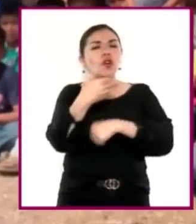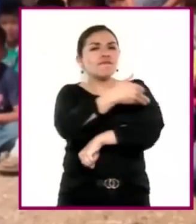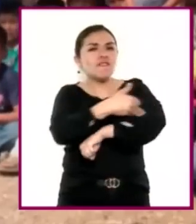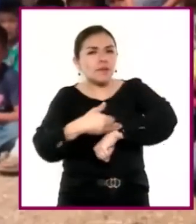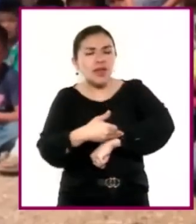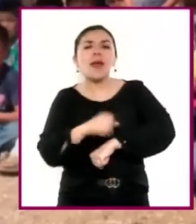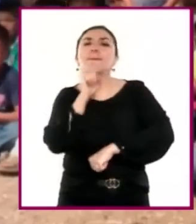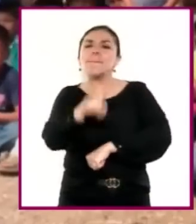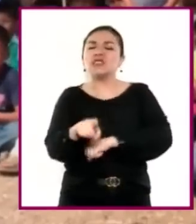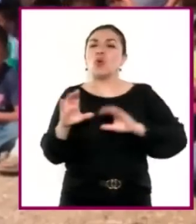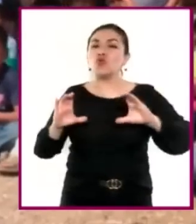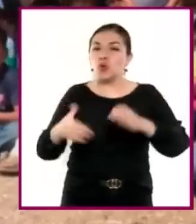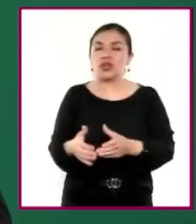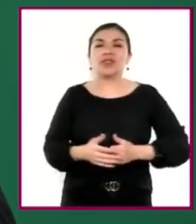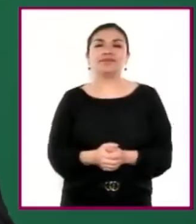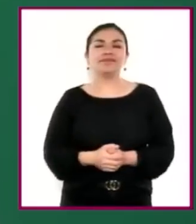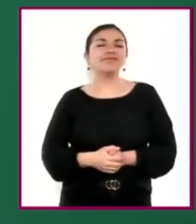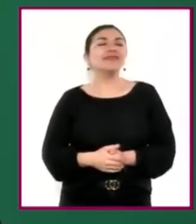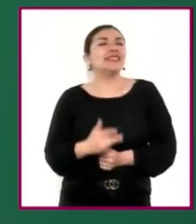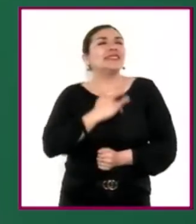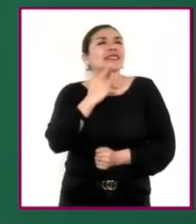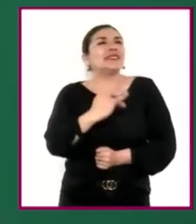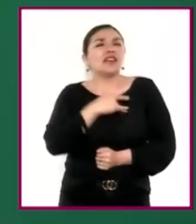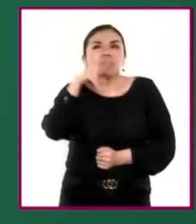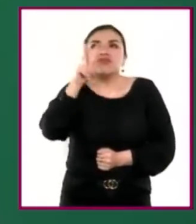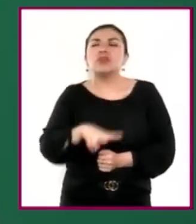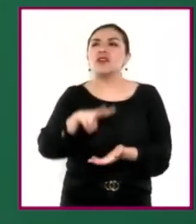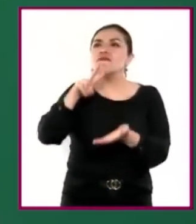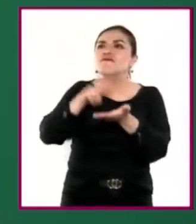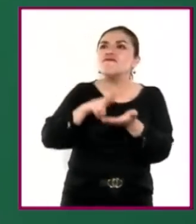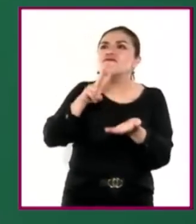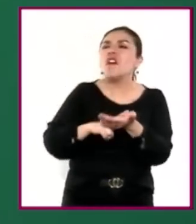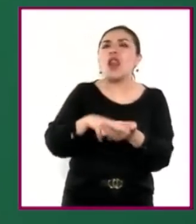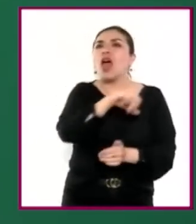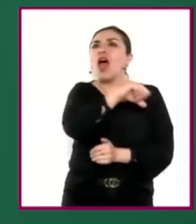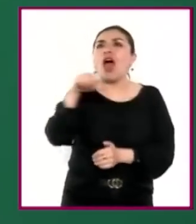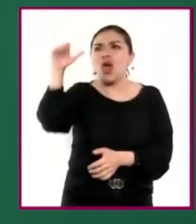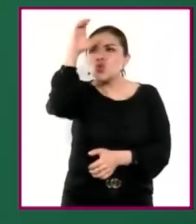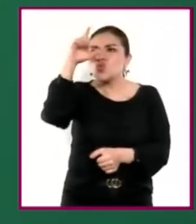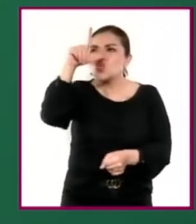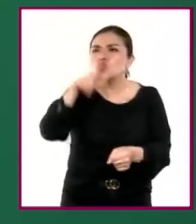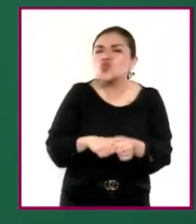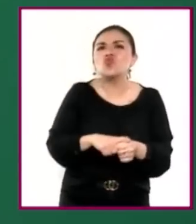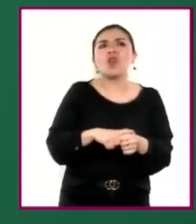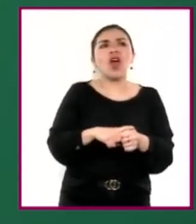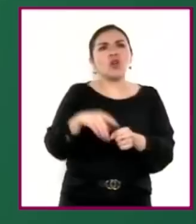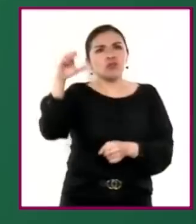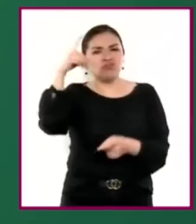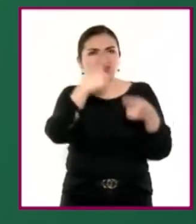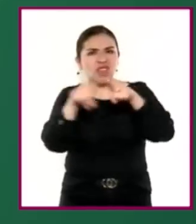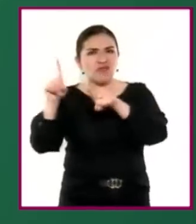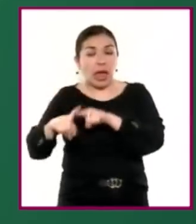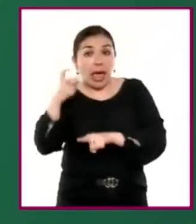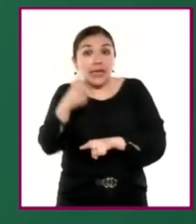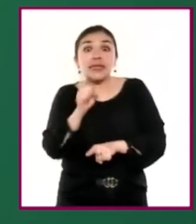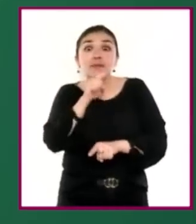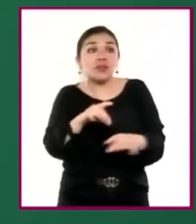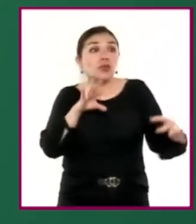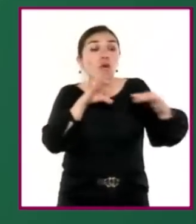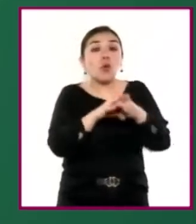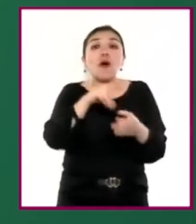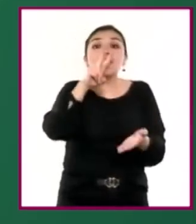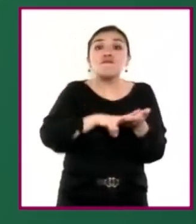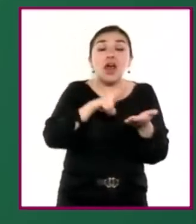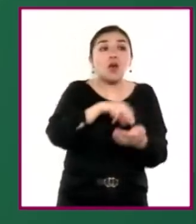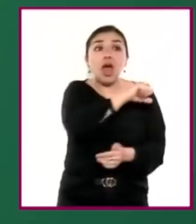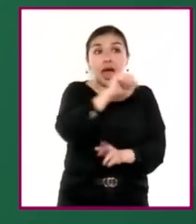familia y a una comunidad. El aprecio por los valores sociales y culturales propios está estrechamente relacionado con el respeto